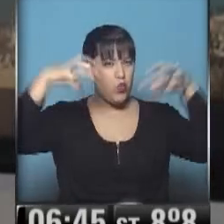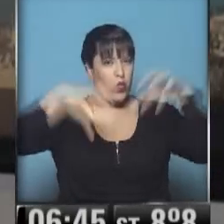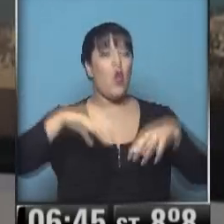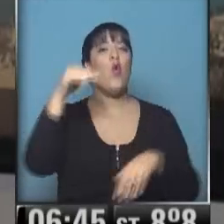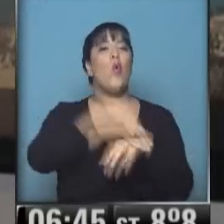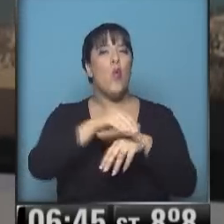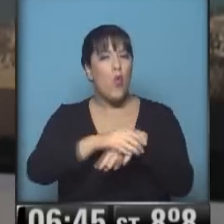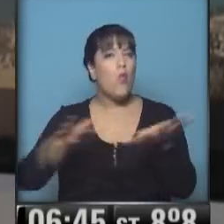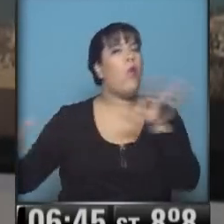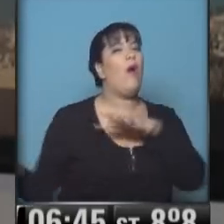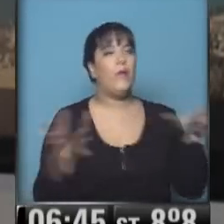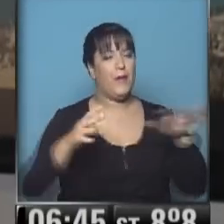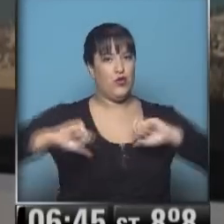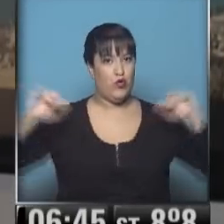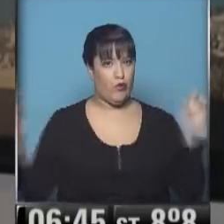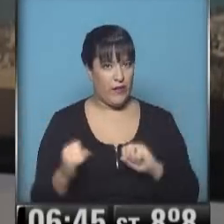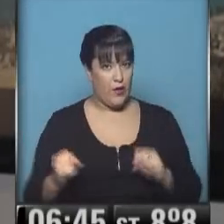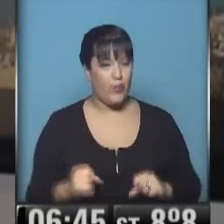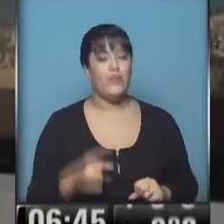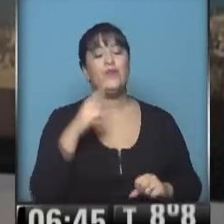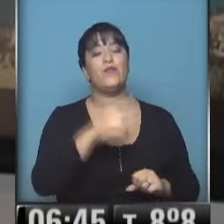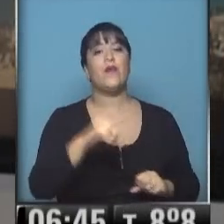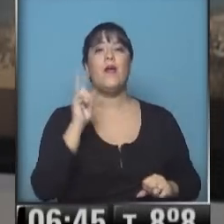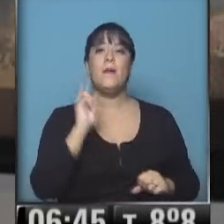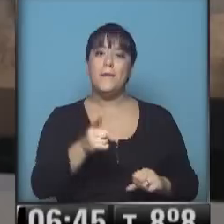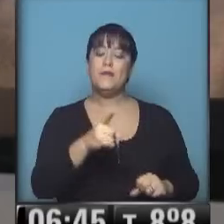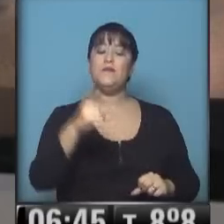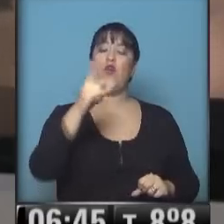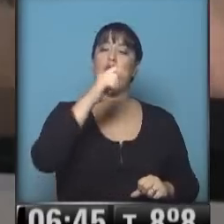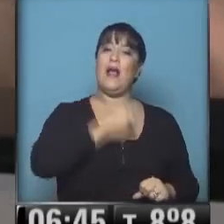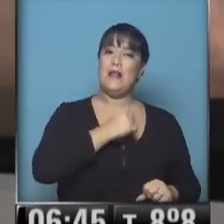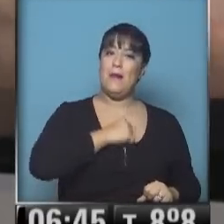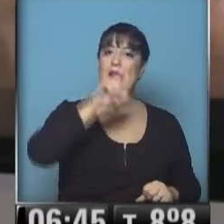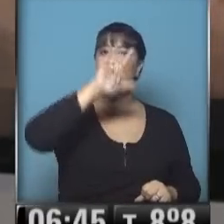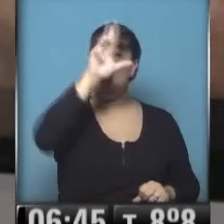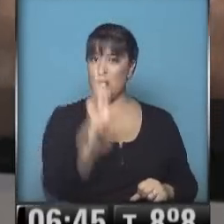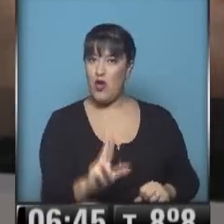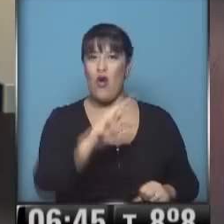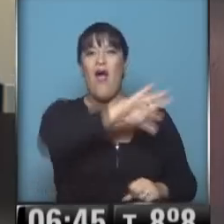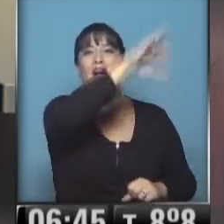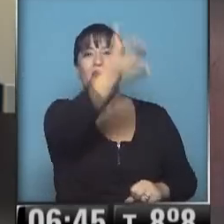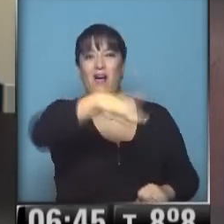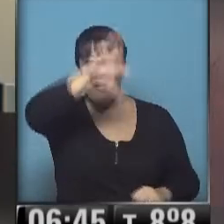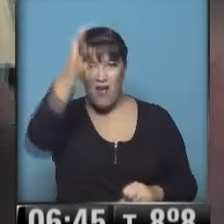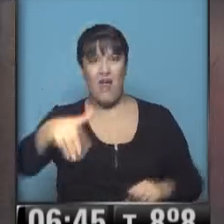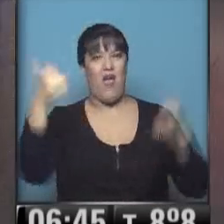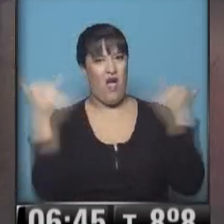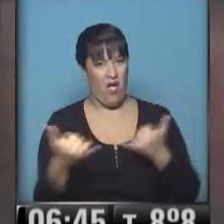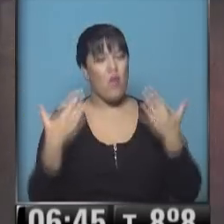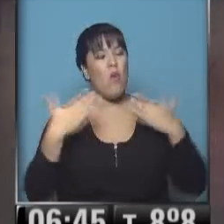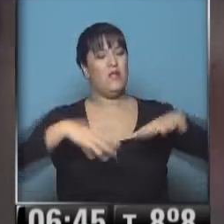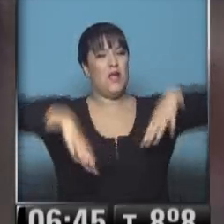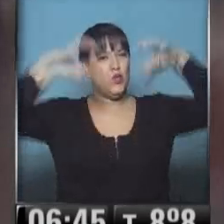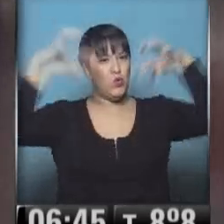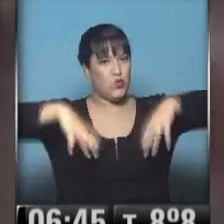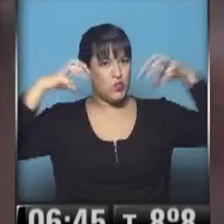del aire bien frío. En esta zona, la zona cordillerana de Catamarca y de La Rioja, todavía tenemos aviso de alerta meteorológico porque